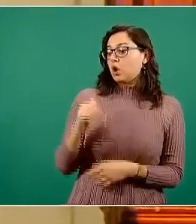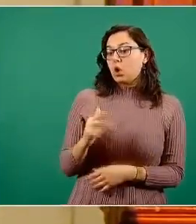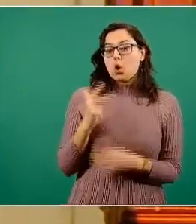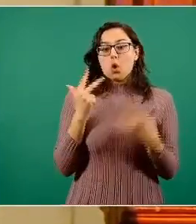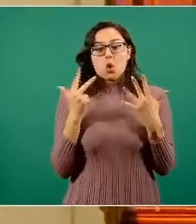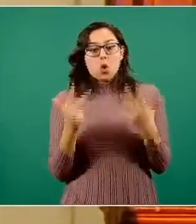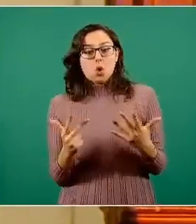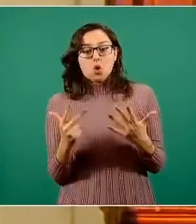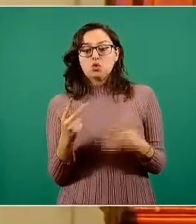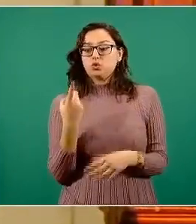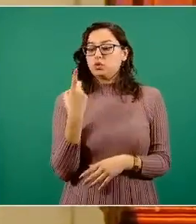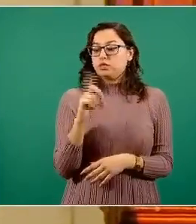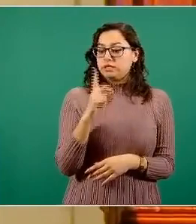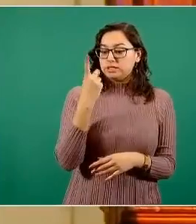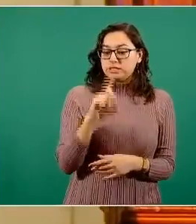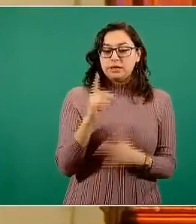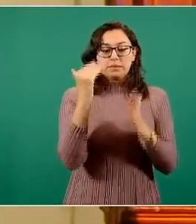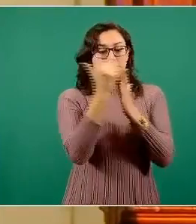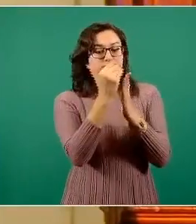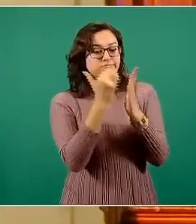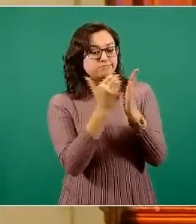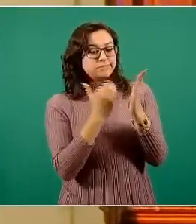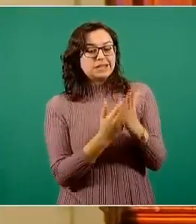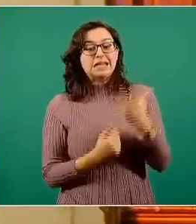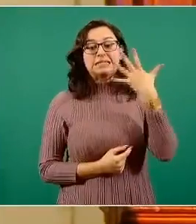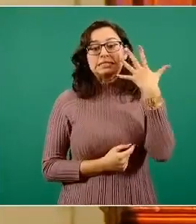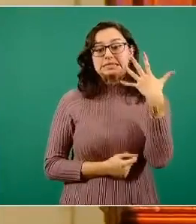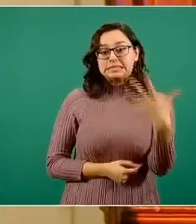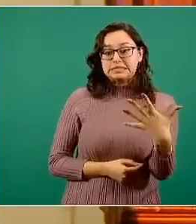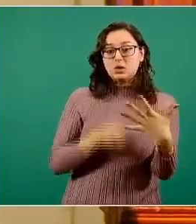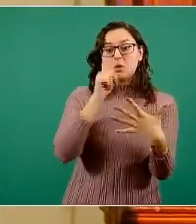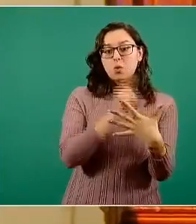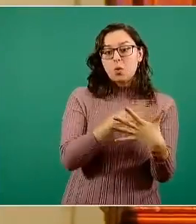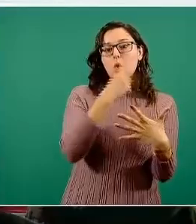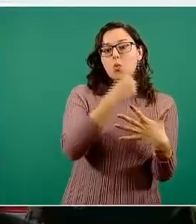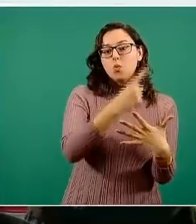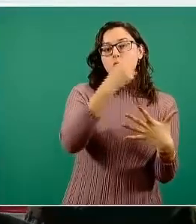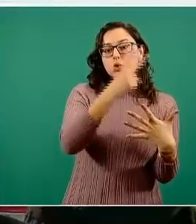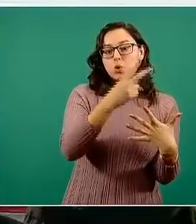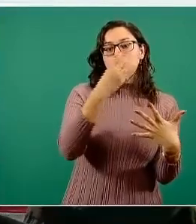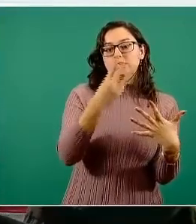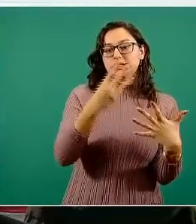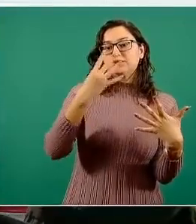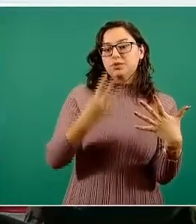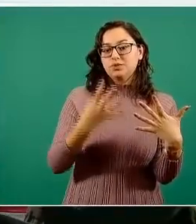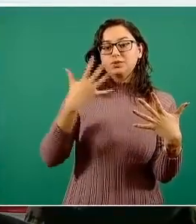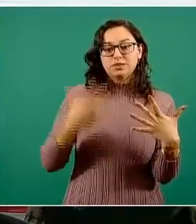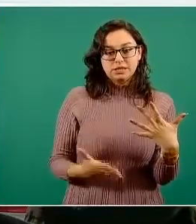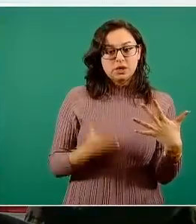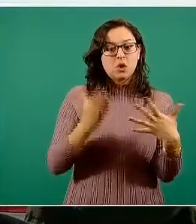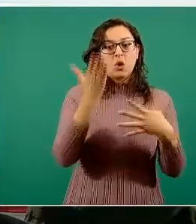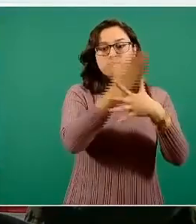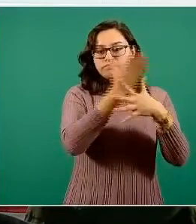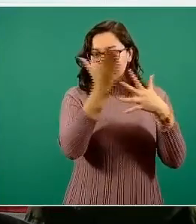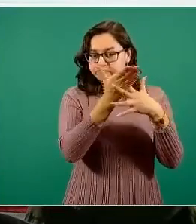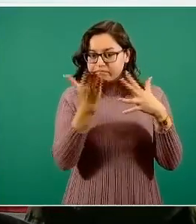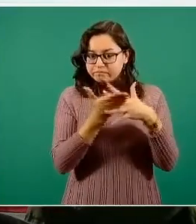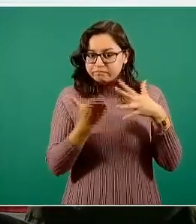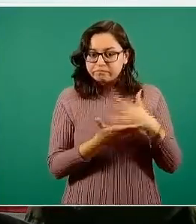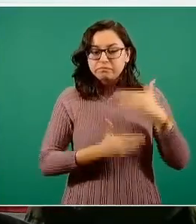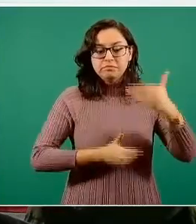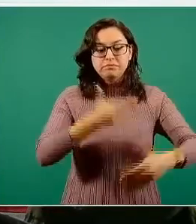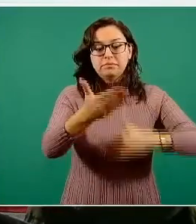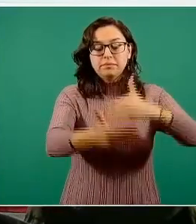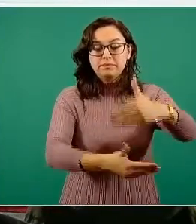tiene cinco etapas claramente definidas, uno, dos, tres, cuatro y cinco. La primera es vacunación de las personas